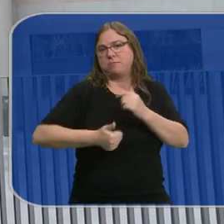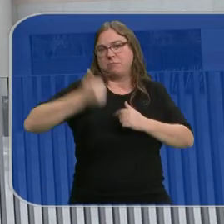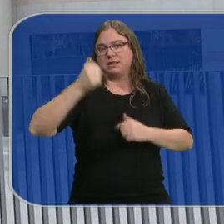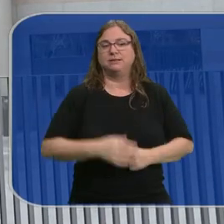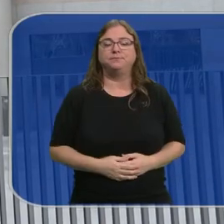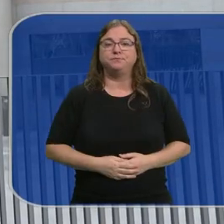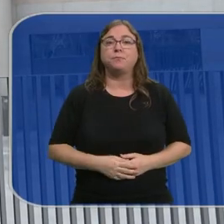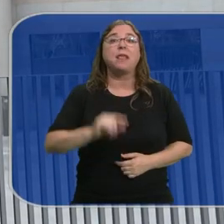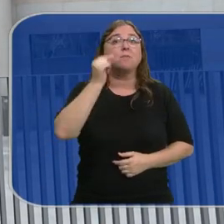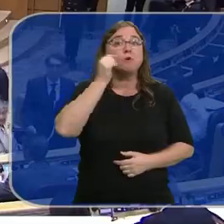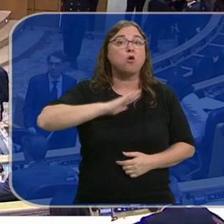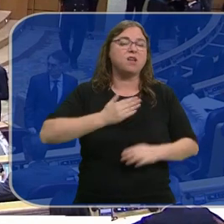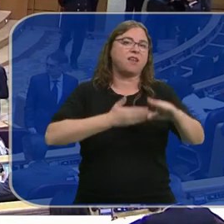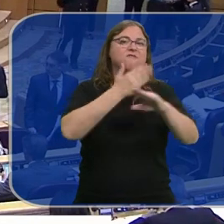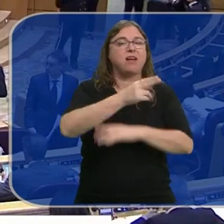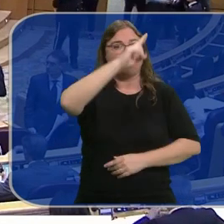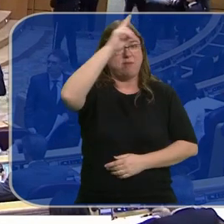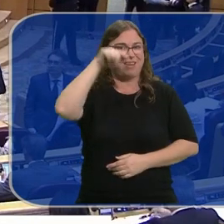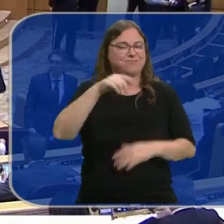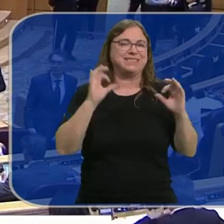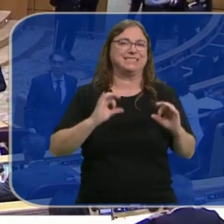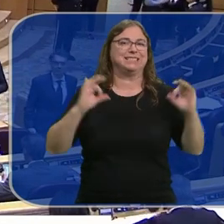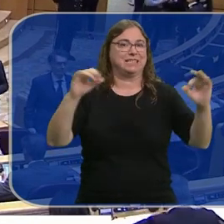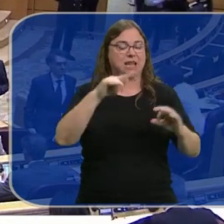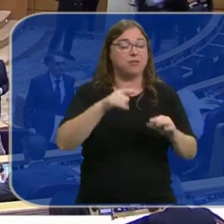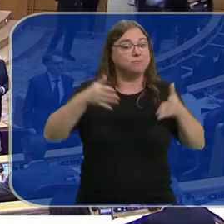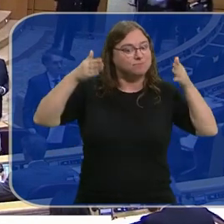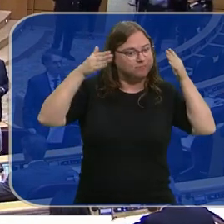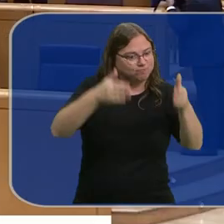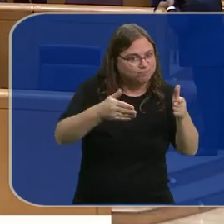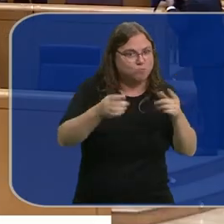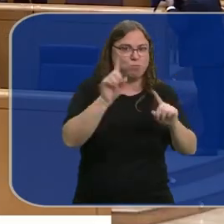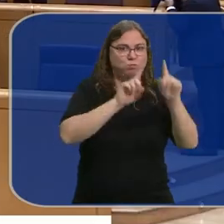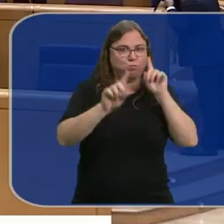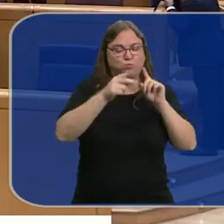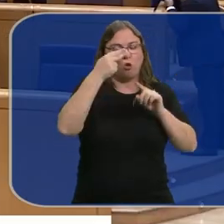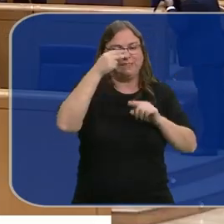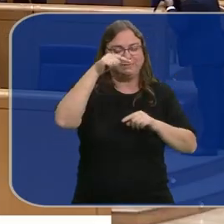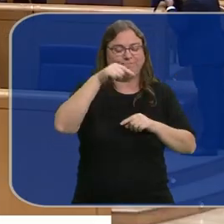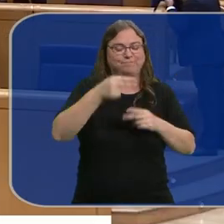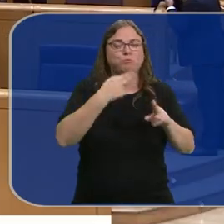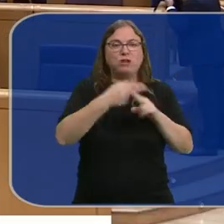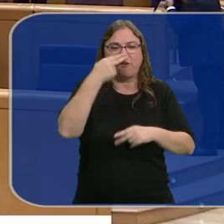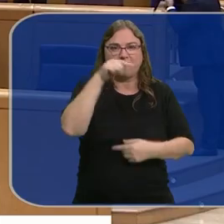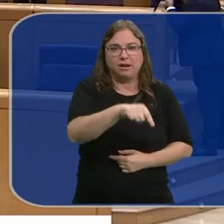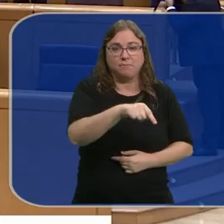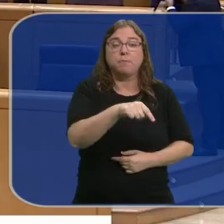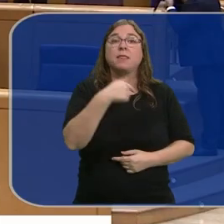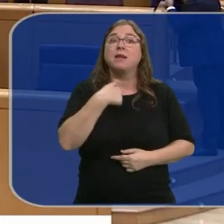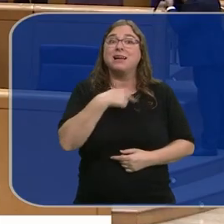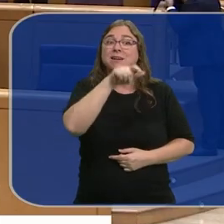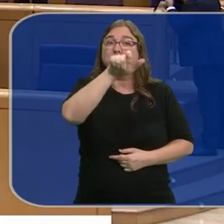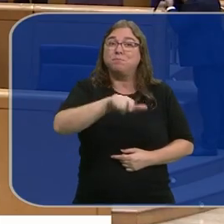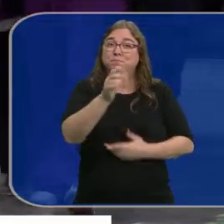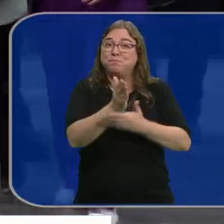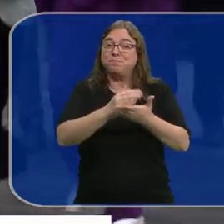Y Fernández Mañueco viajará mañana a Madrid. Será aquí en el Senado donde estará el foco político. Escenario para que los presidentes autonómicos del PP, los